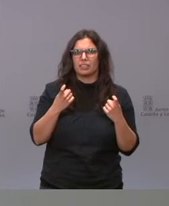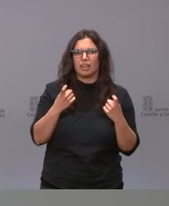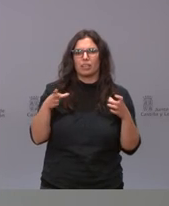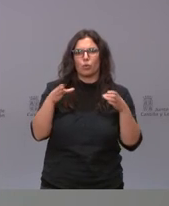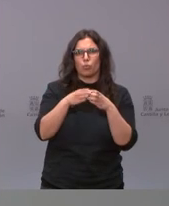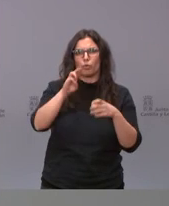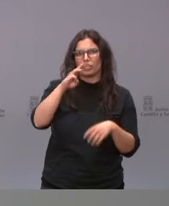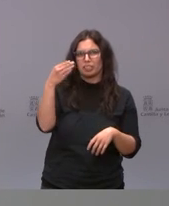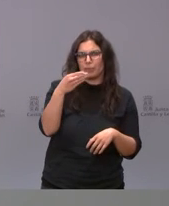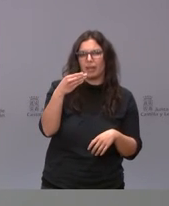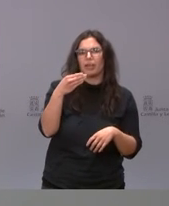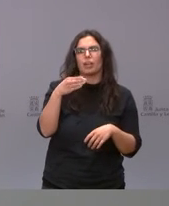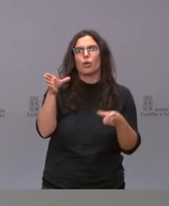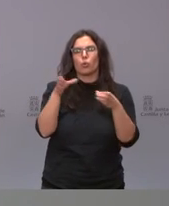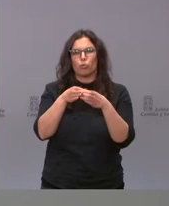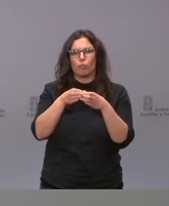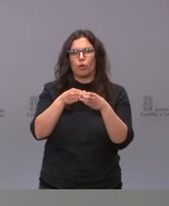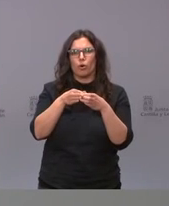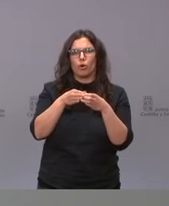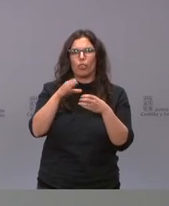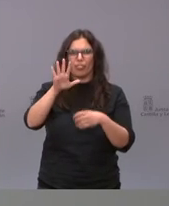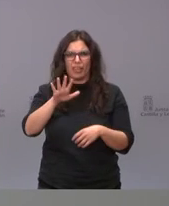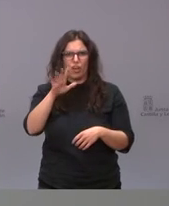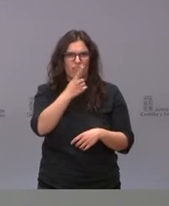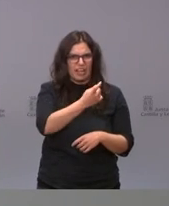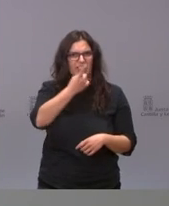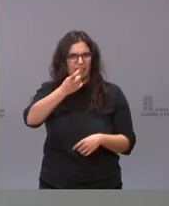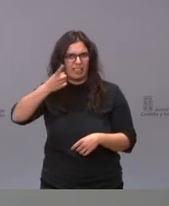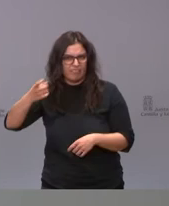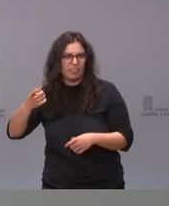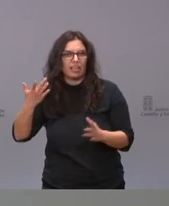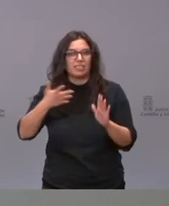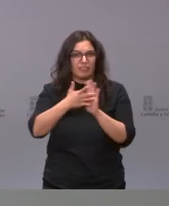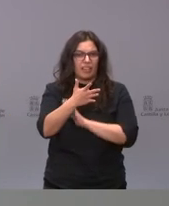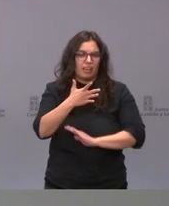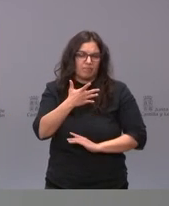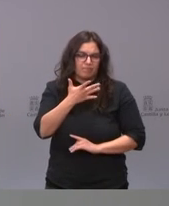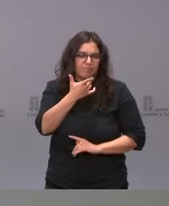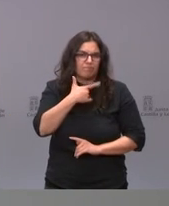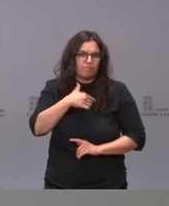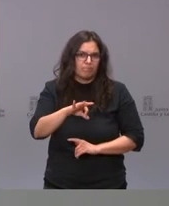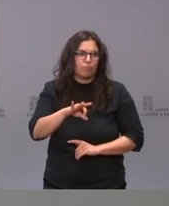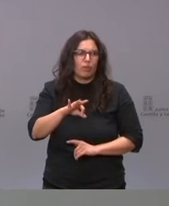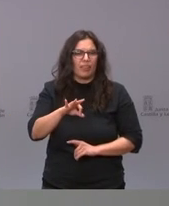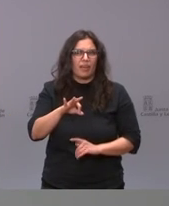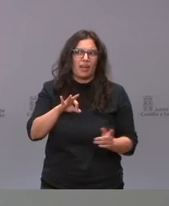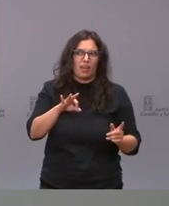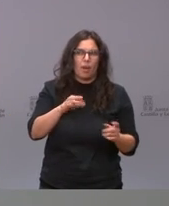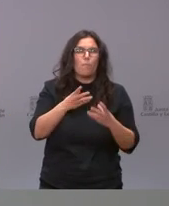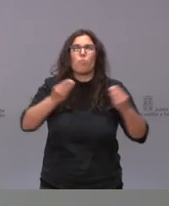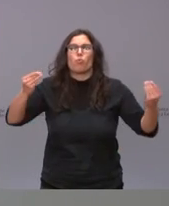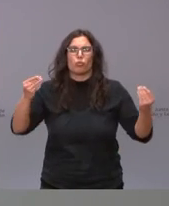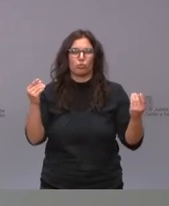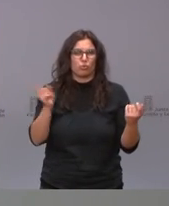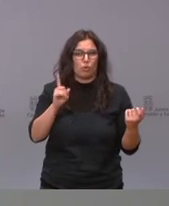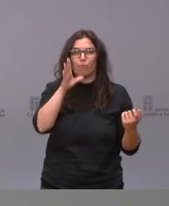3B personas del grupo del grupo 5 es decir que es fácil que hubiera un porcentaje probablemente no grande porque